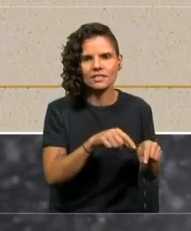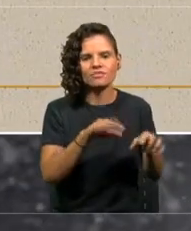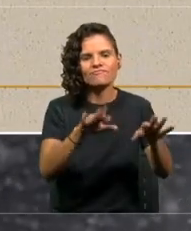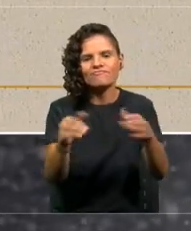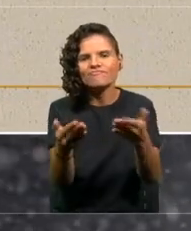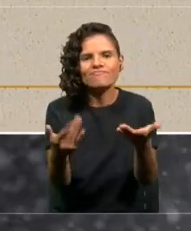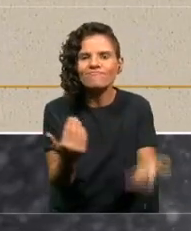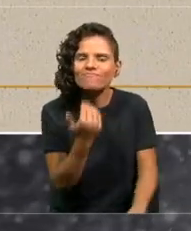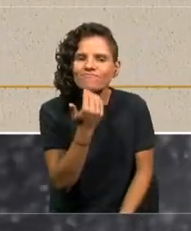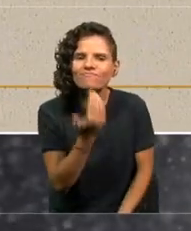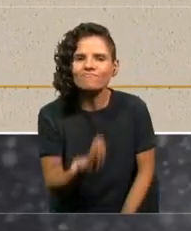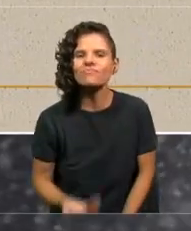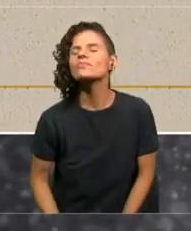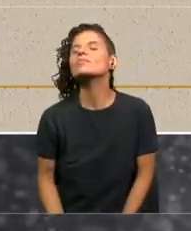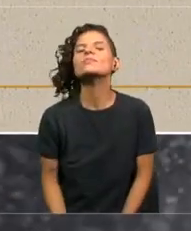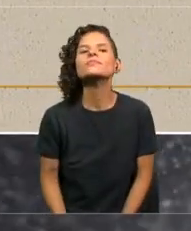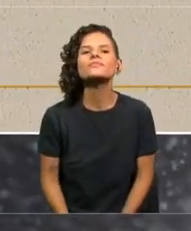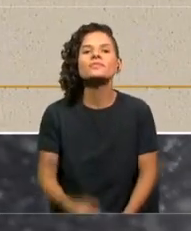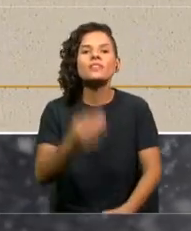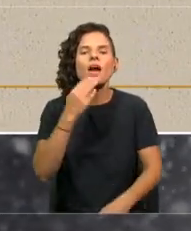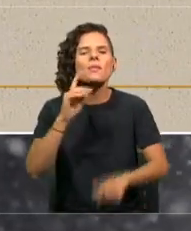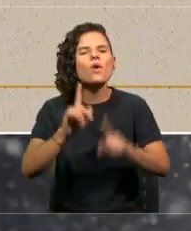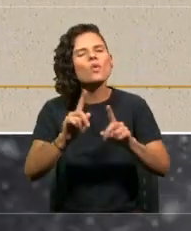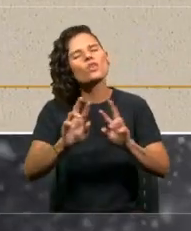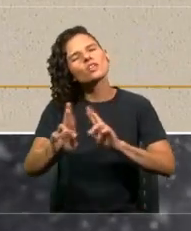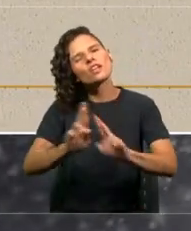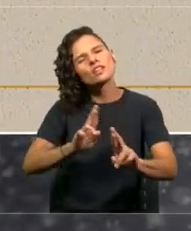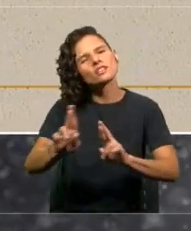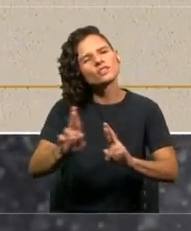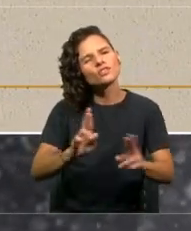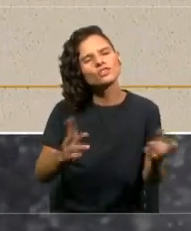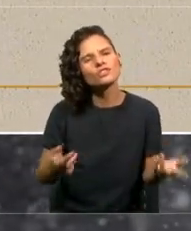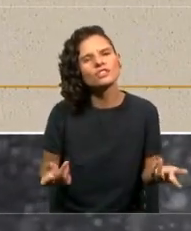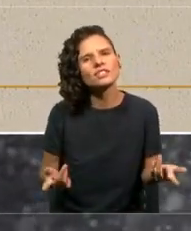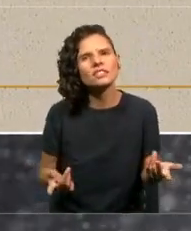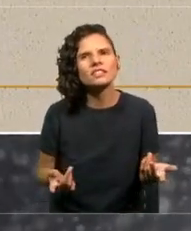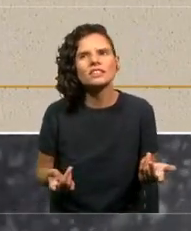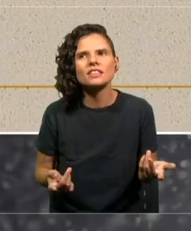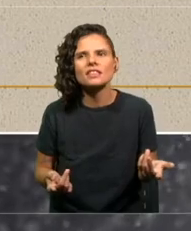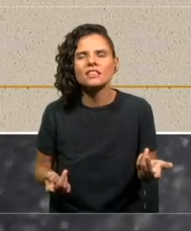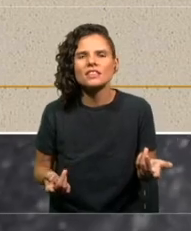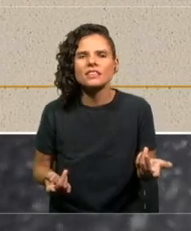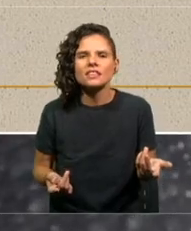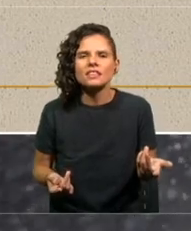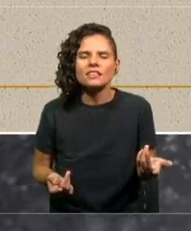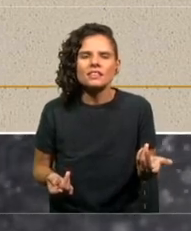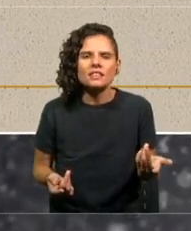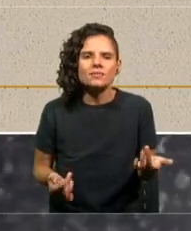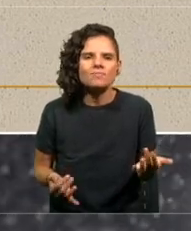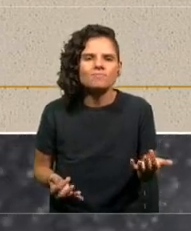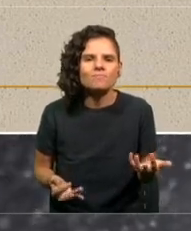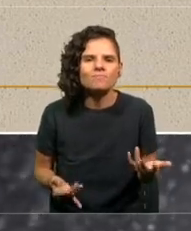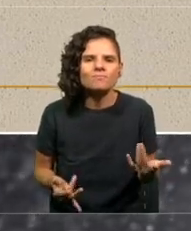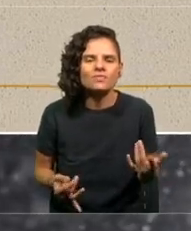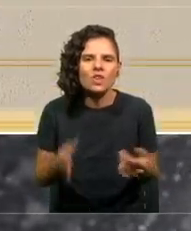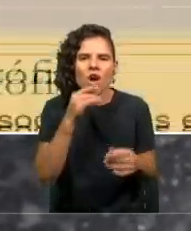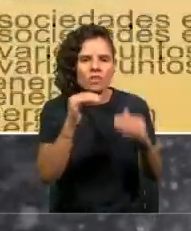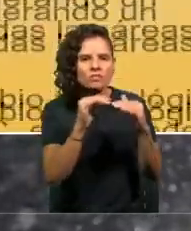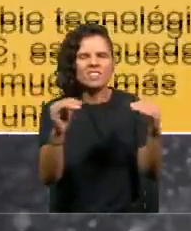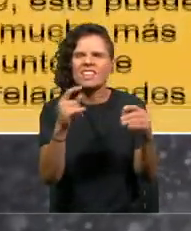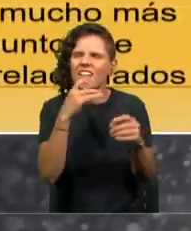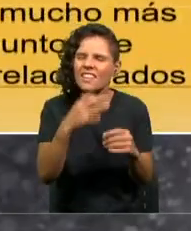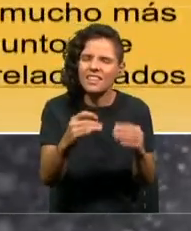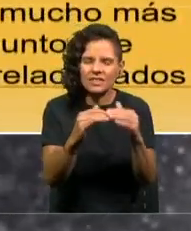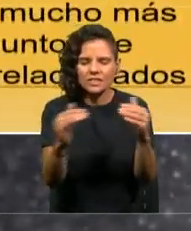Hay interacciones no lineales en las dinámicas actuales y que no siempre se toman en cuenta. ¿A qué voy?